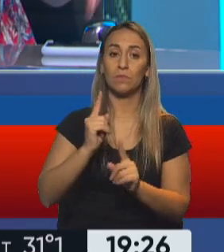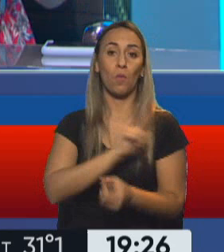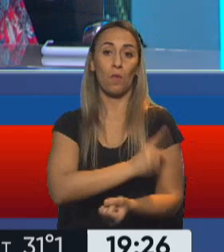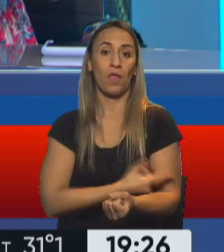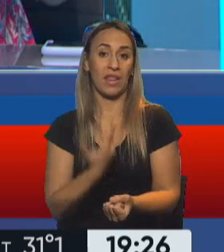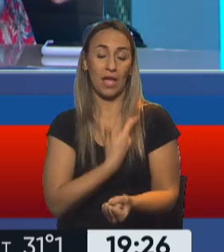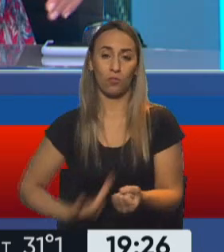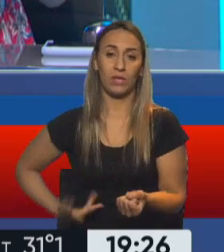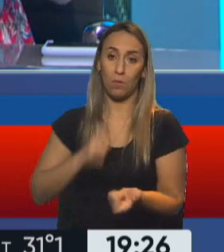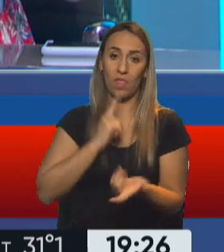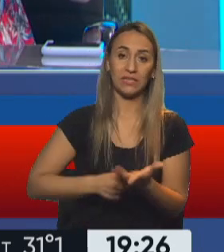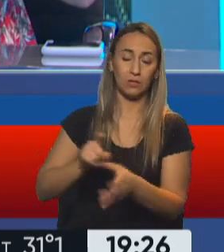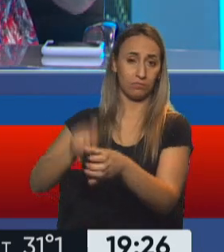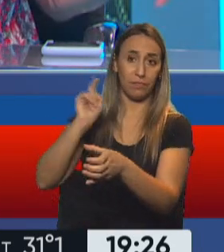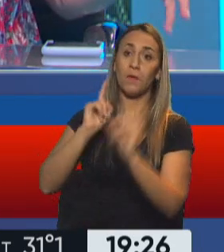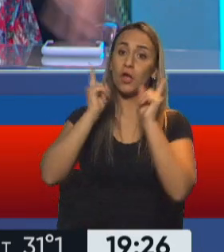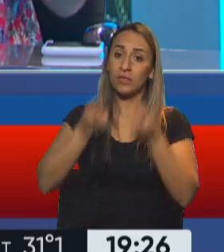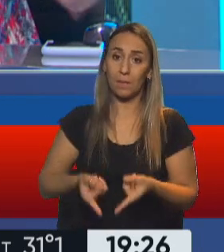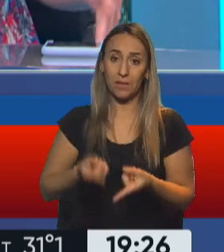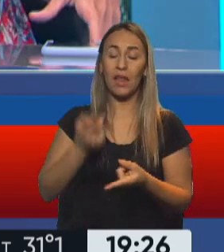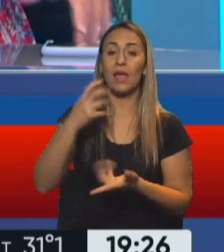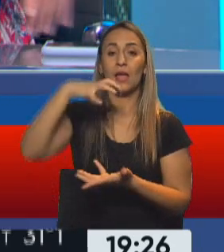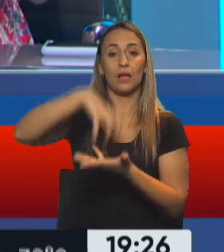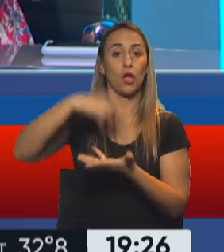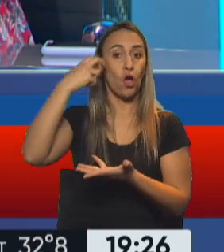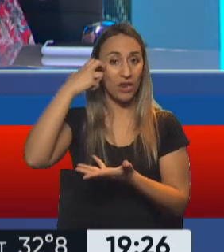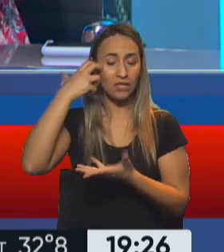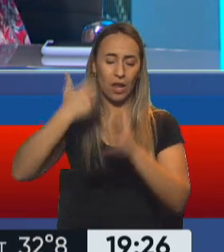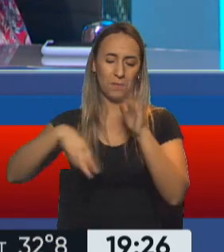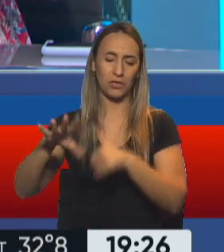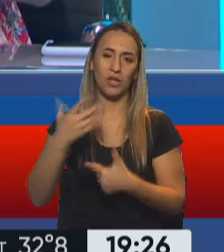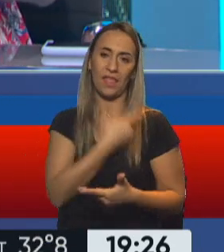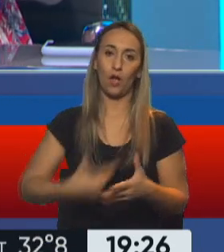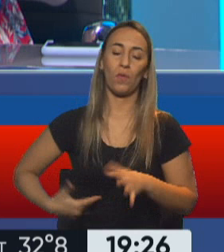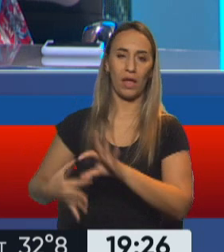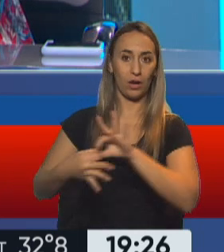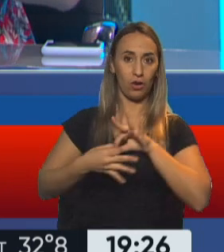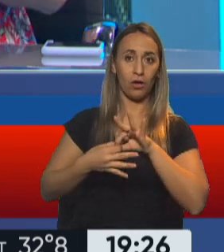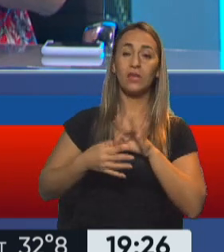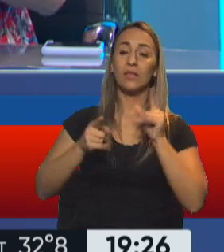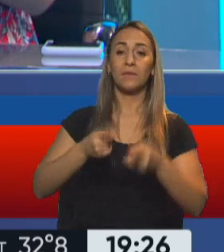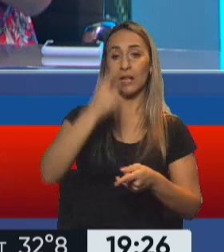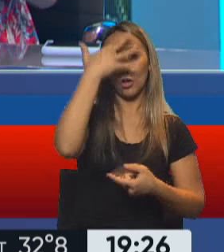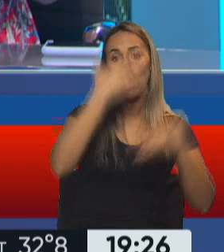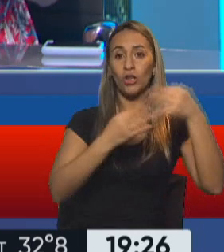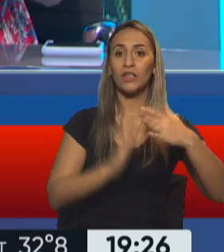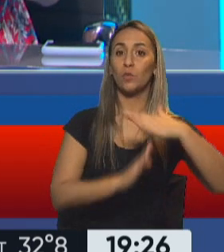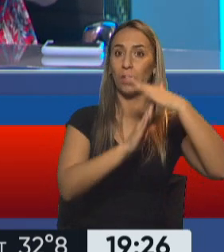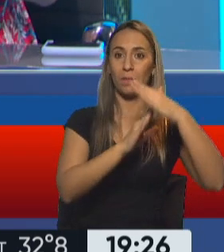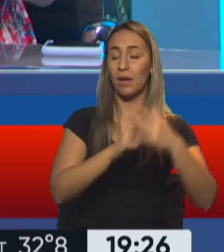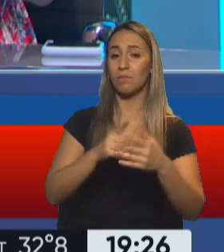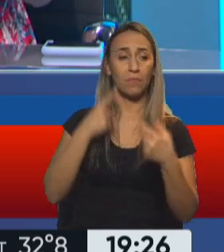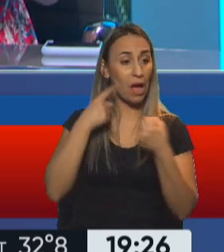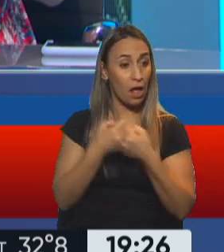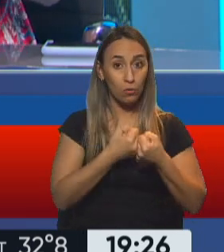Ejecutivo, sino también tiene el apoyo de la Asamblea, que es de mayoría oficialista, y también de la Corte Suprema. Así que esta